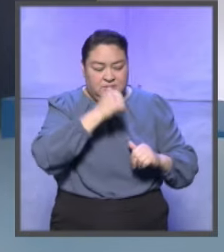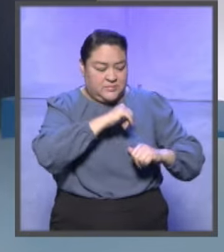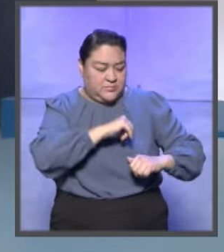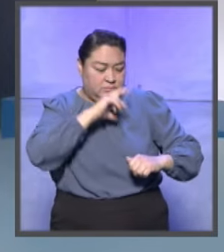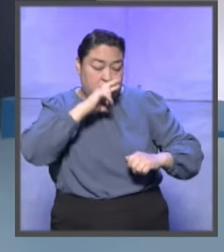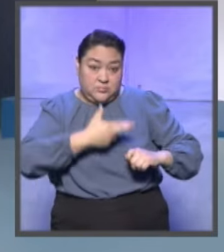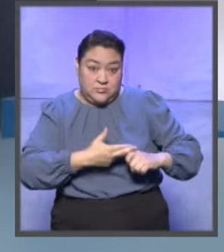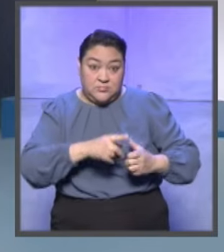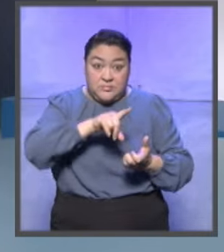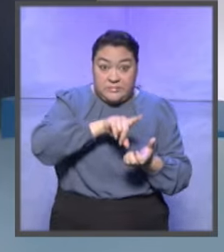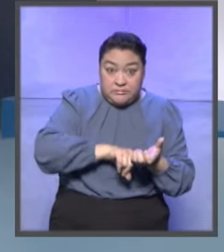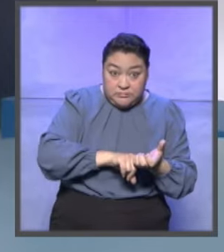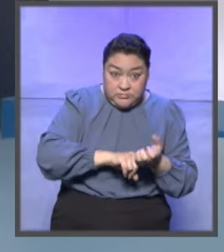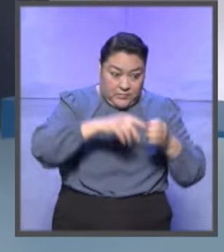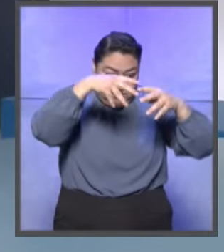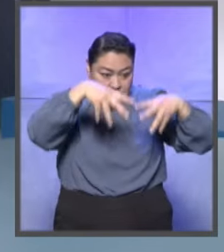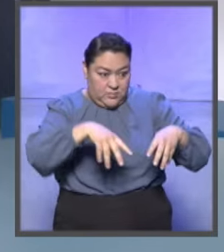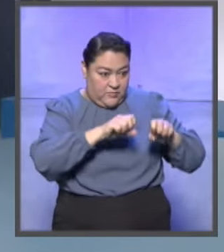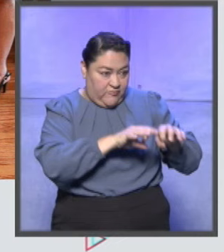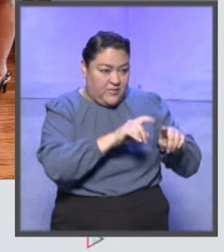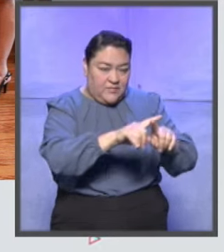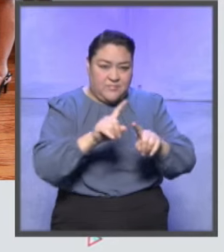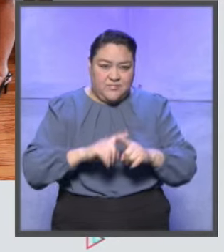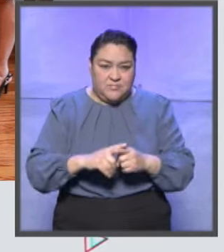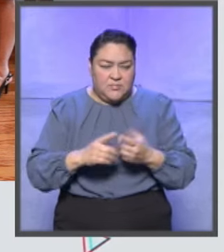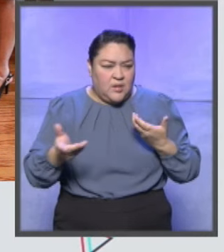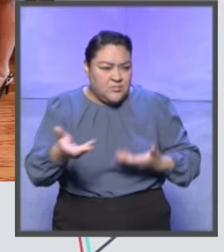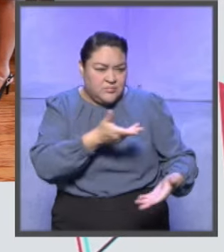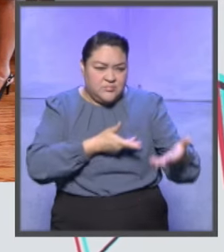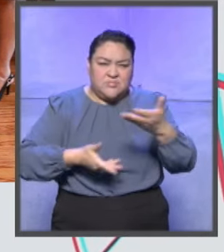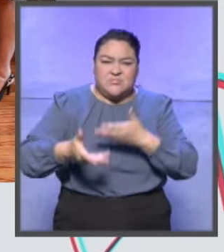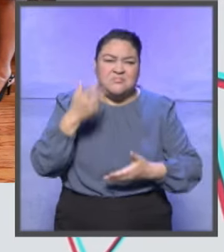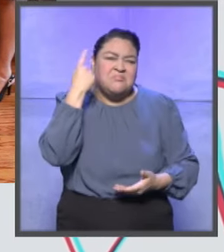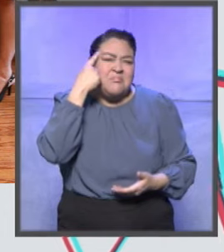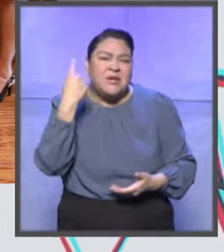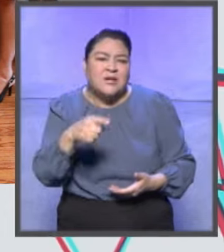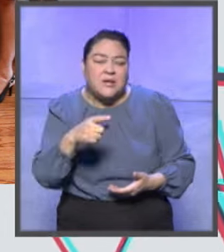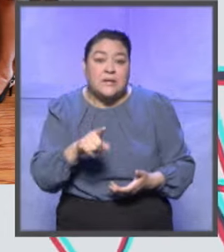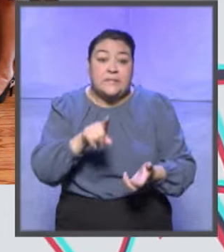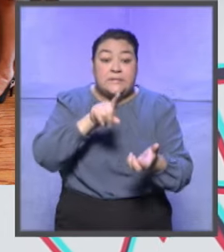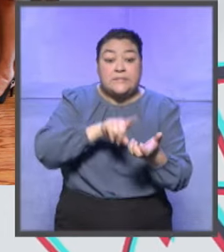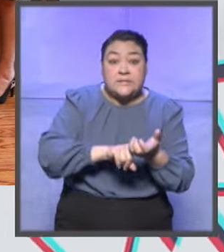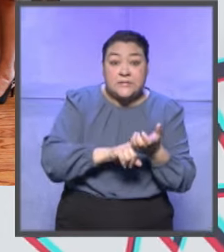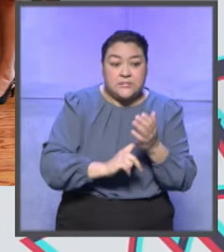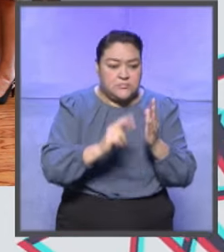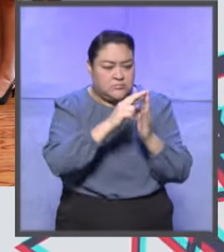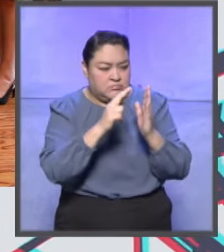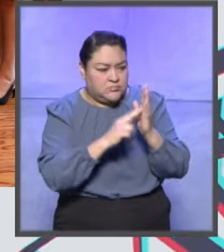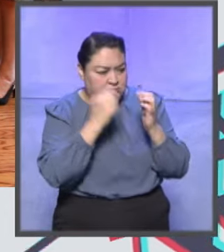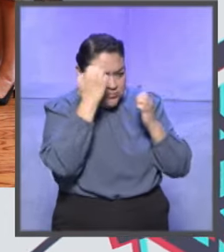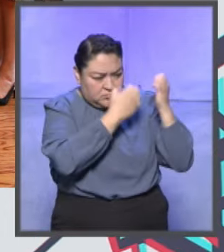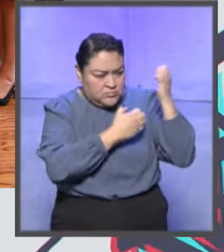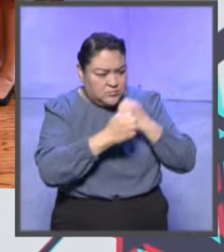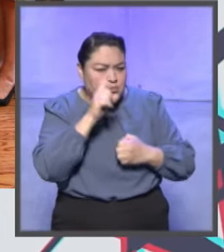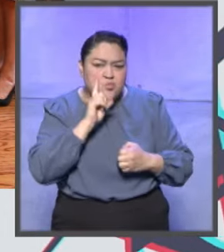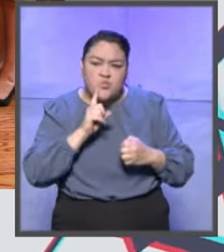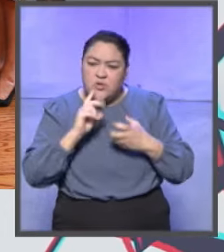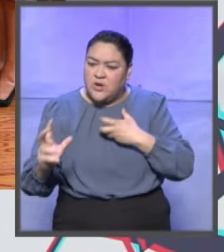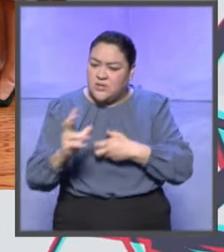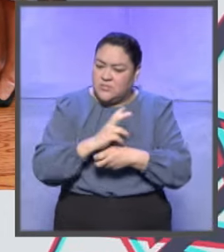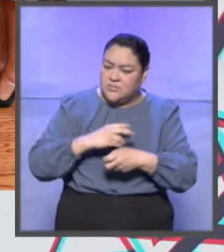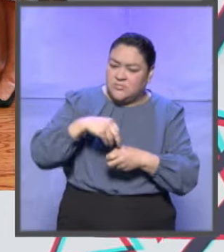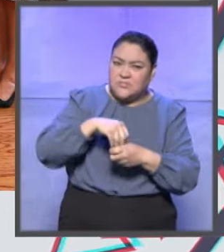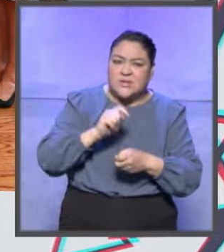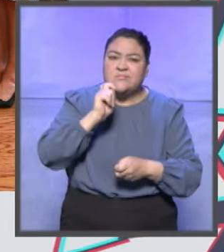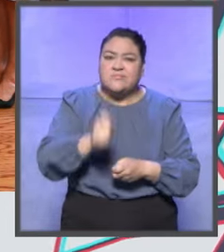distintas áreas y órganos de esta institución. El objetivo del encuentro fue revisar las políticas institucionales en materia de género e